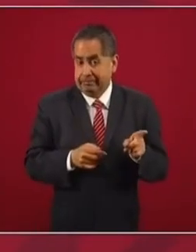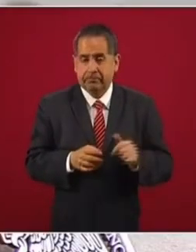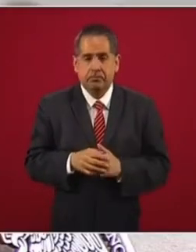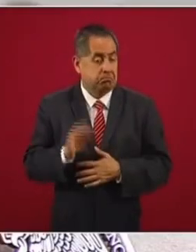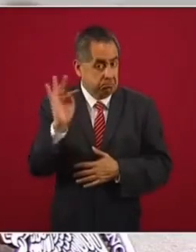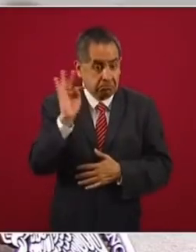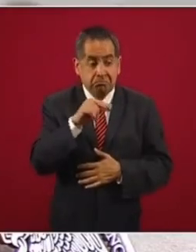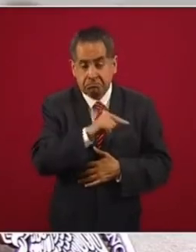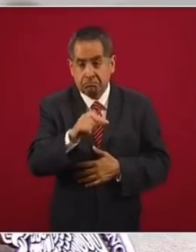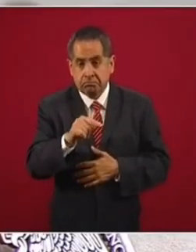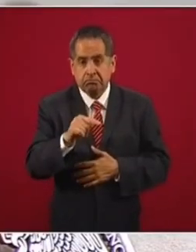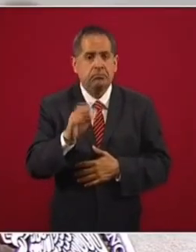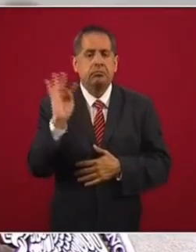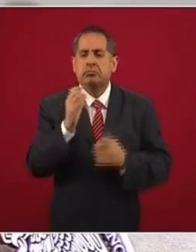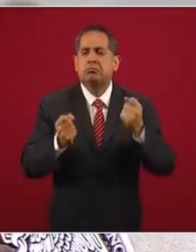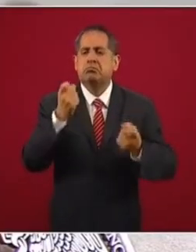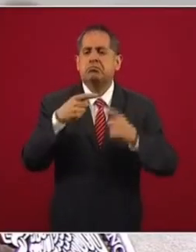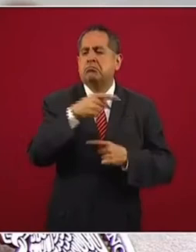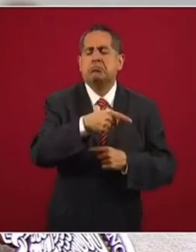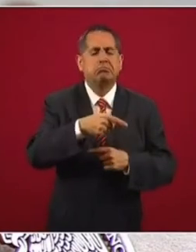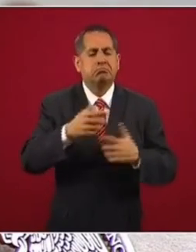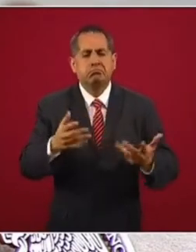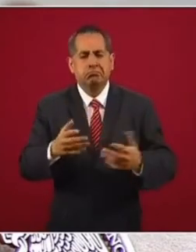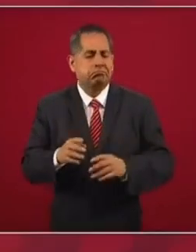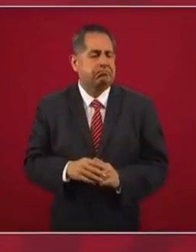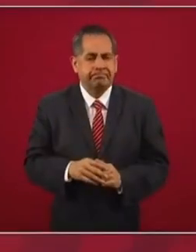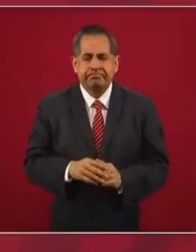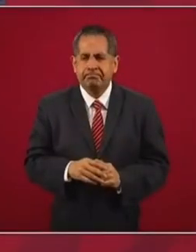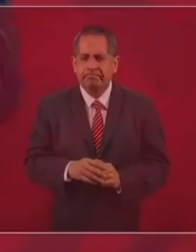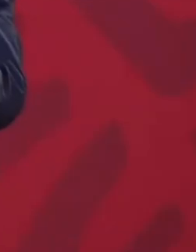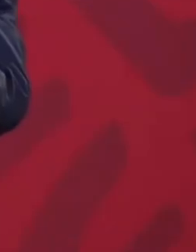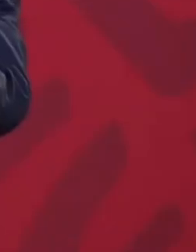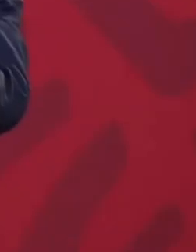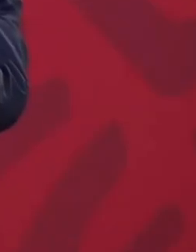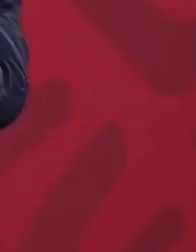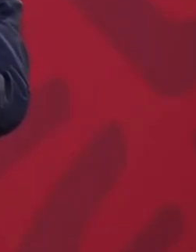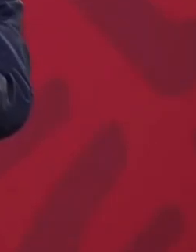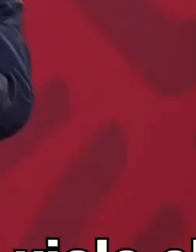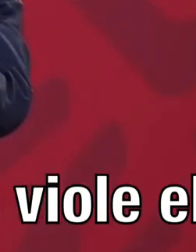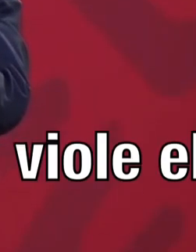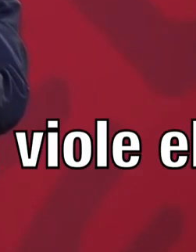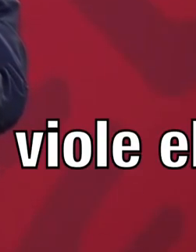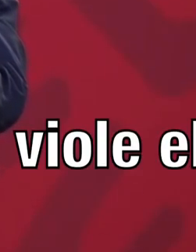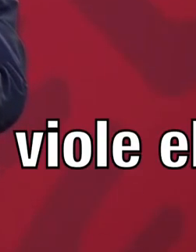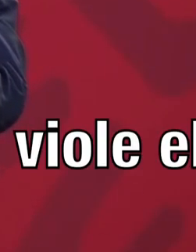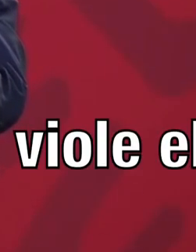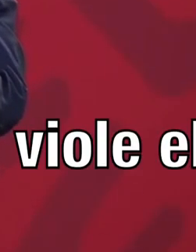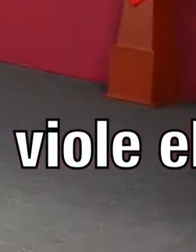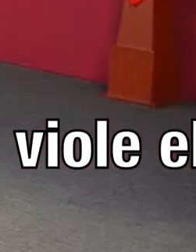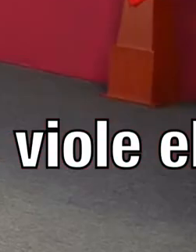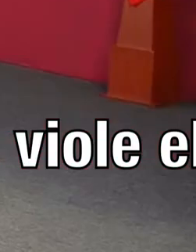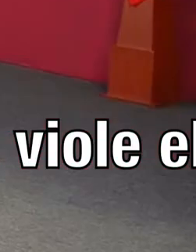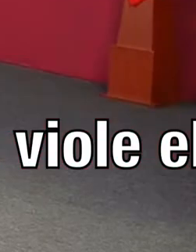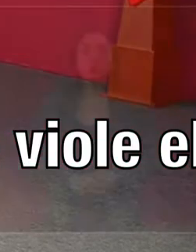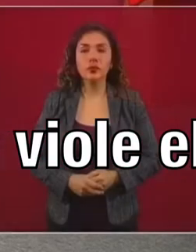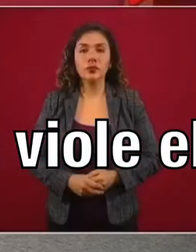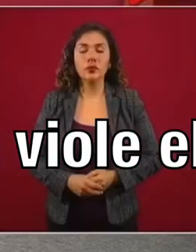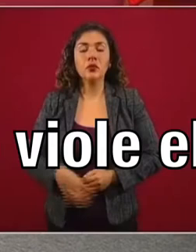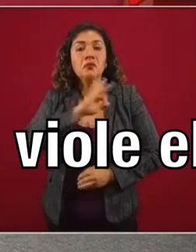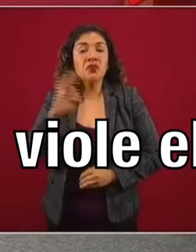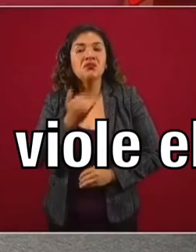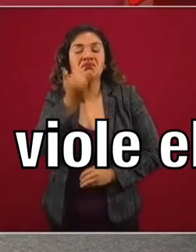puede haber la intención de que pase de noche este asunto, de no informar